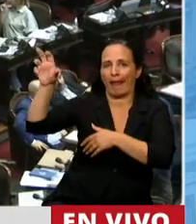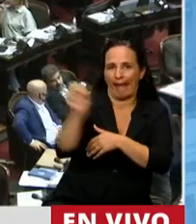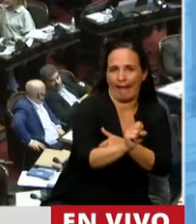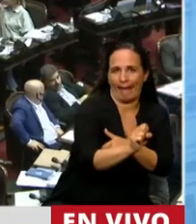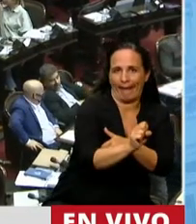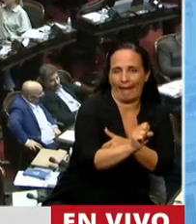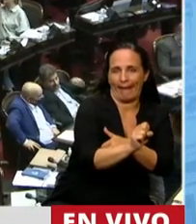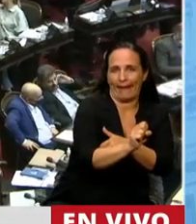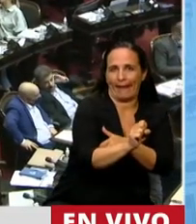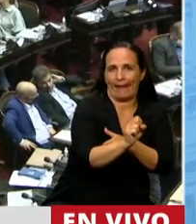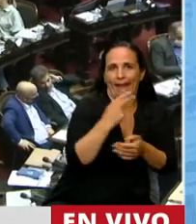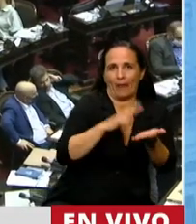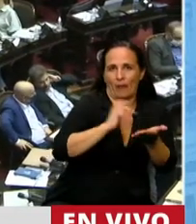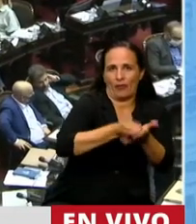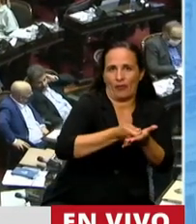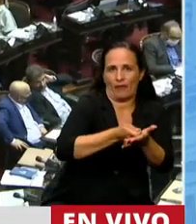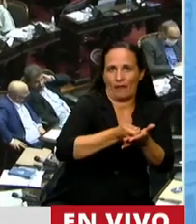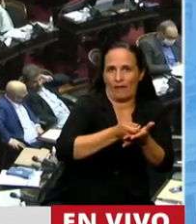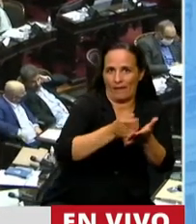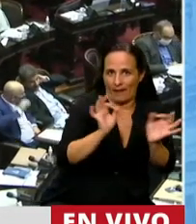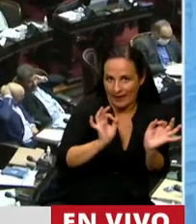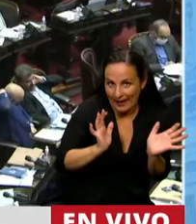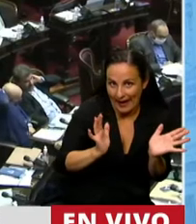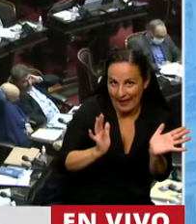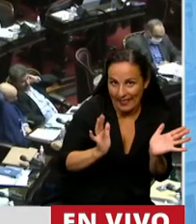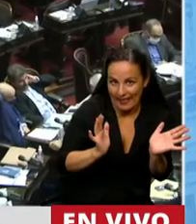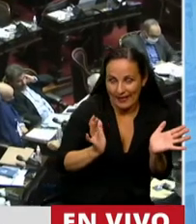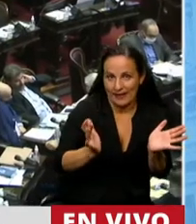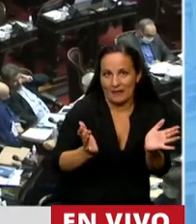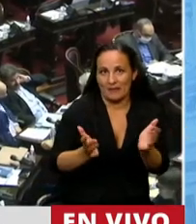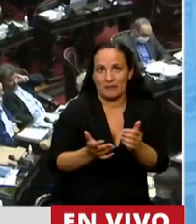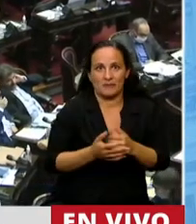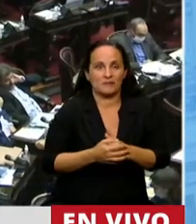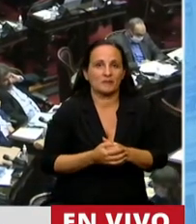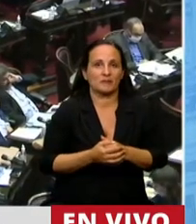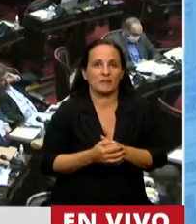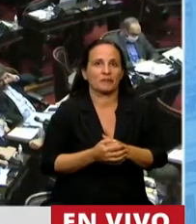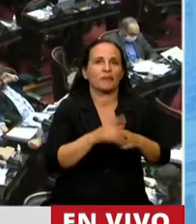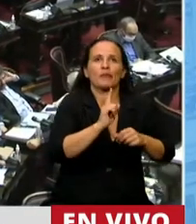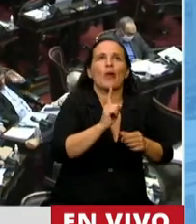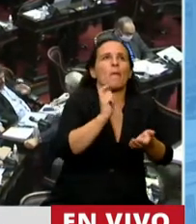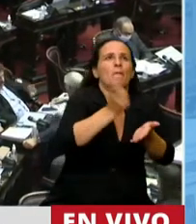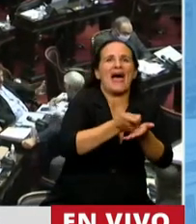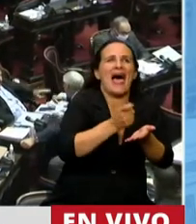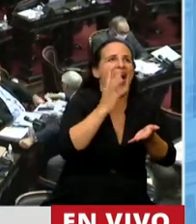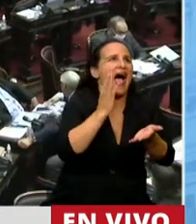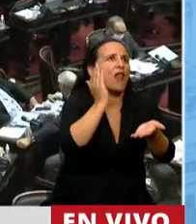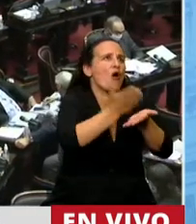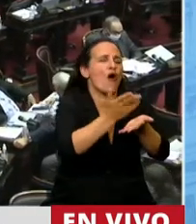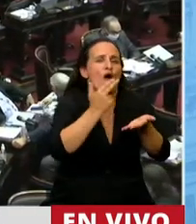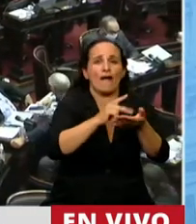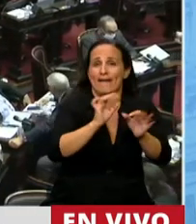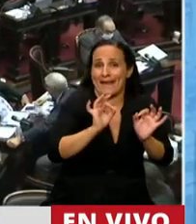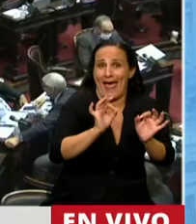de blanquear sin pagar un centavo todo lo que